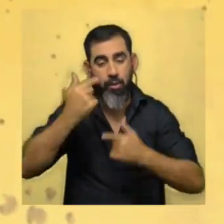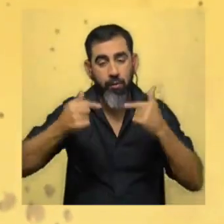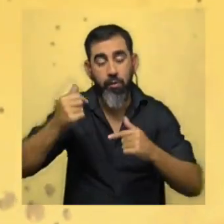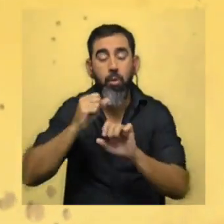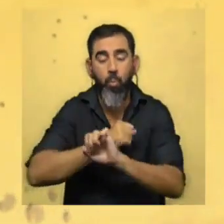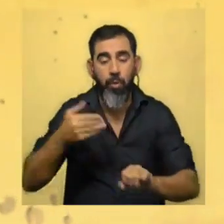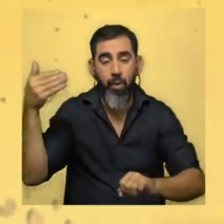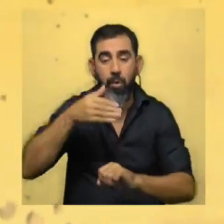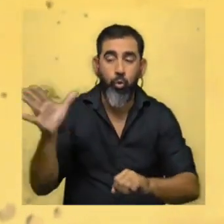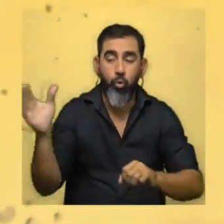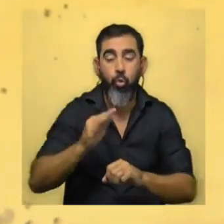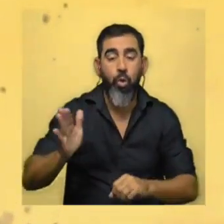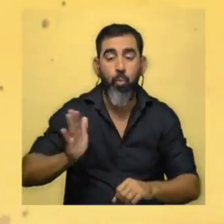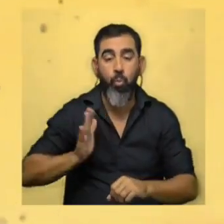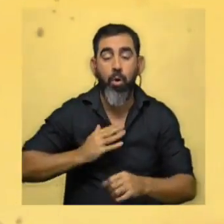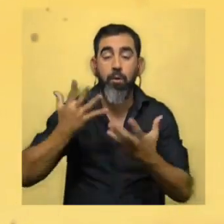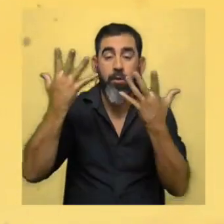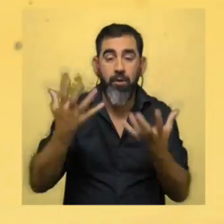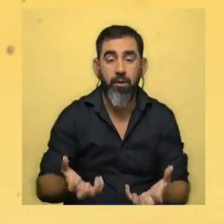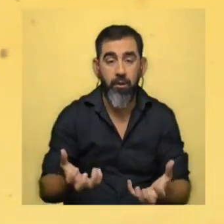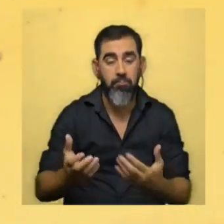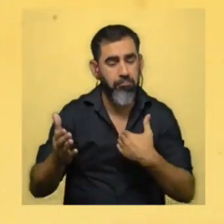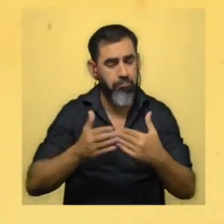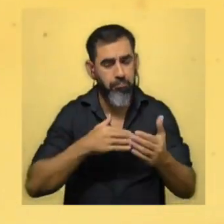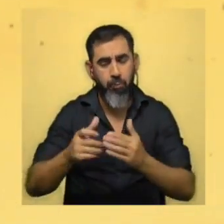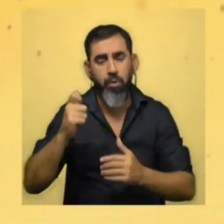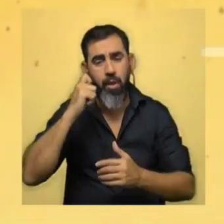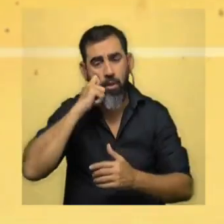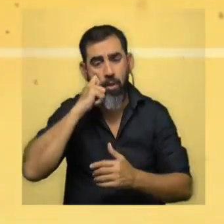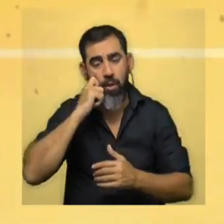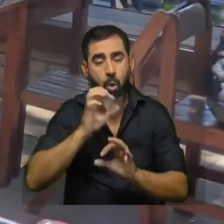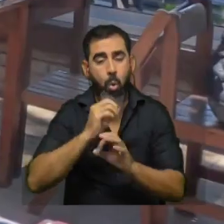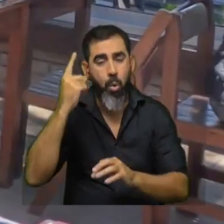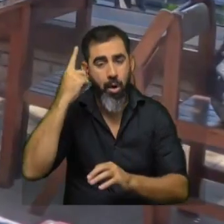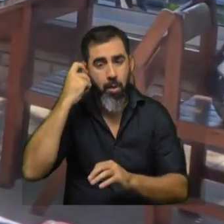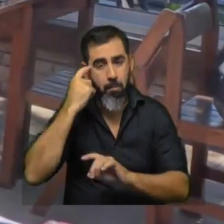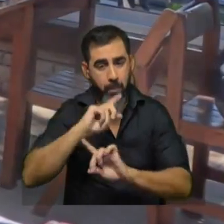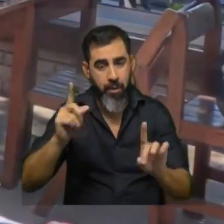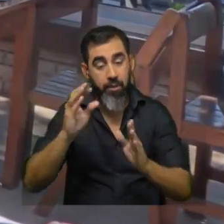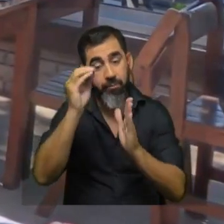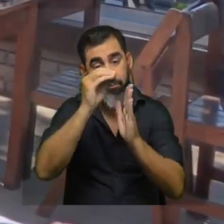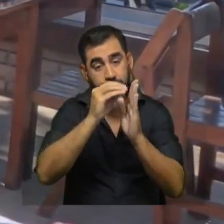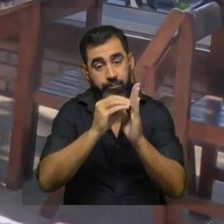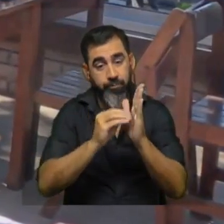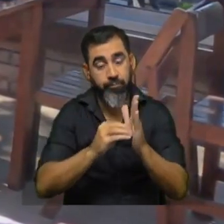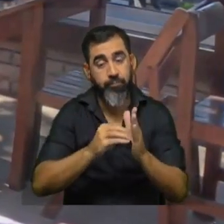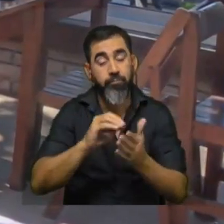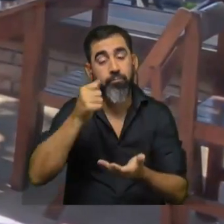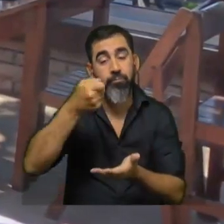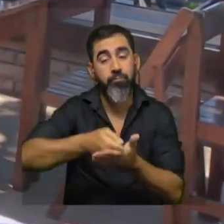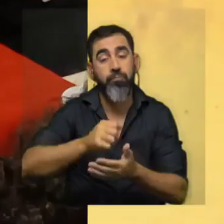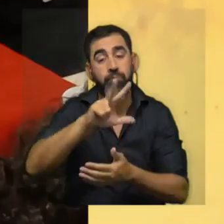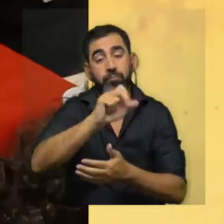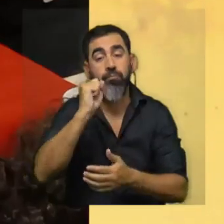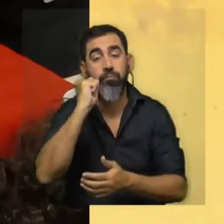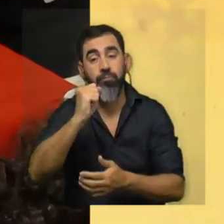participar todas las mujeres que lo deseen, sin límite de edad ni de experiencia. Las inscripciones tienen un costo de 300 pesos